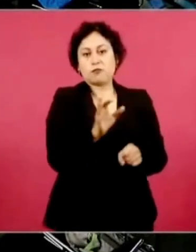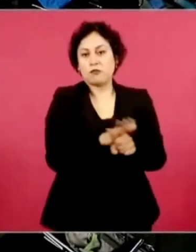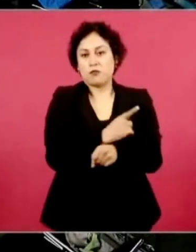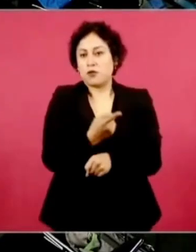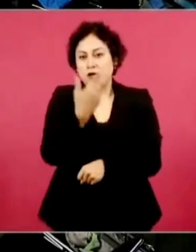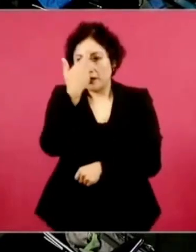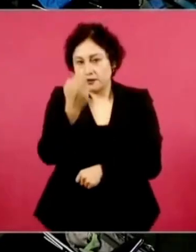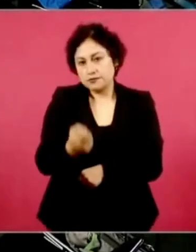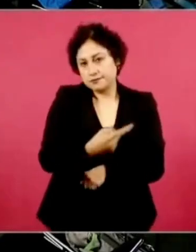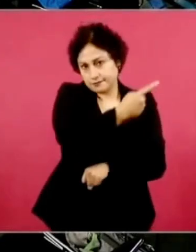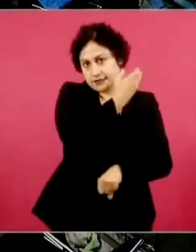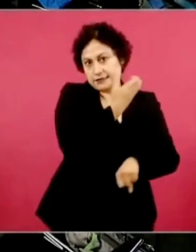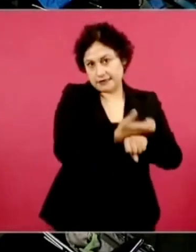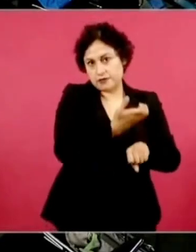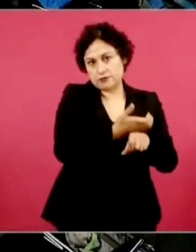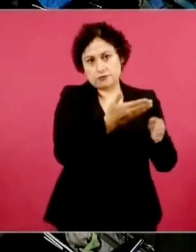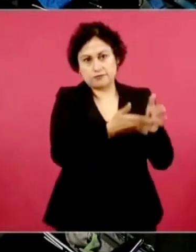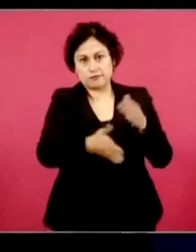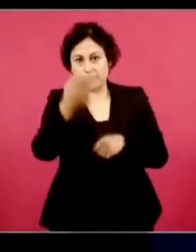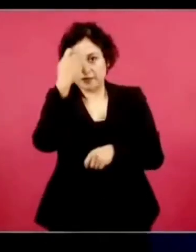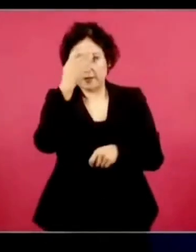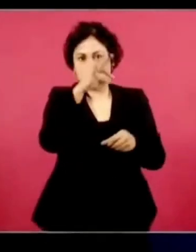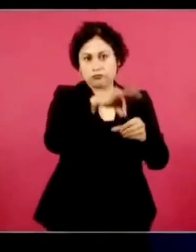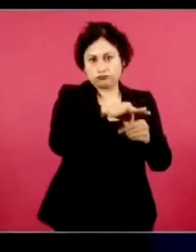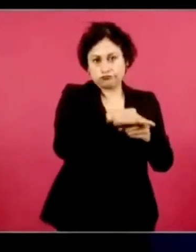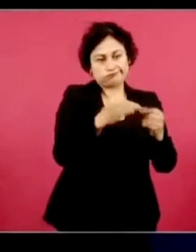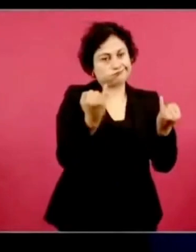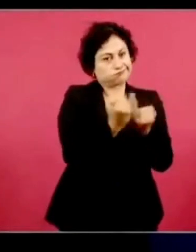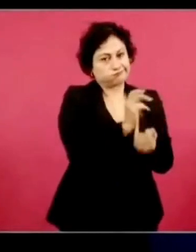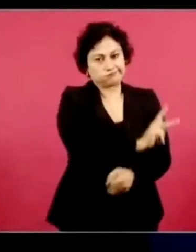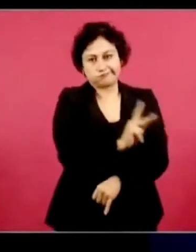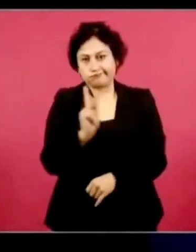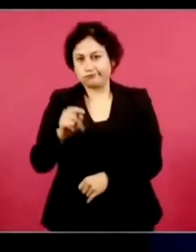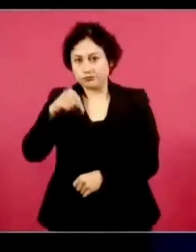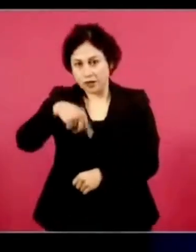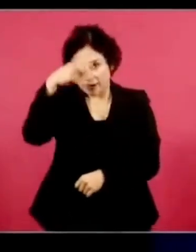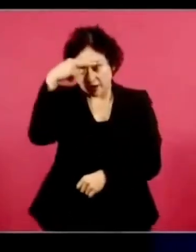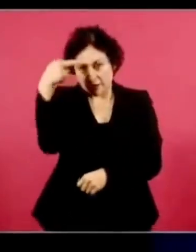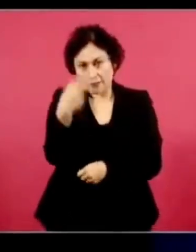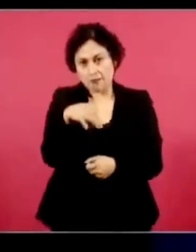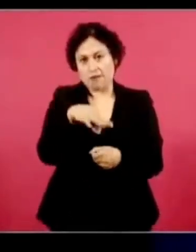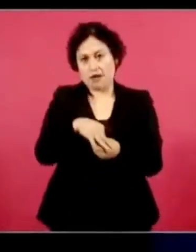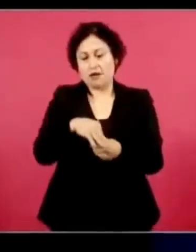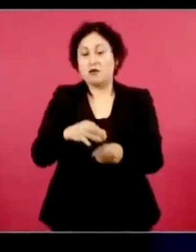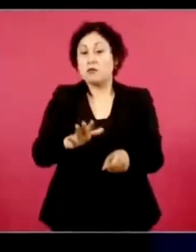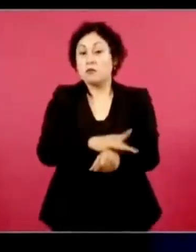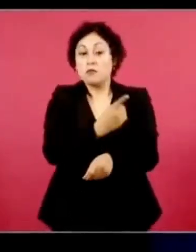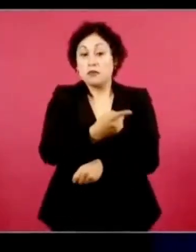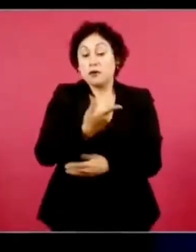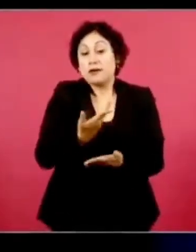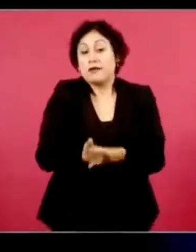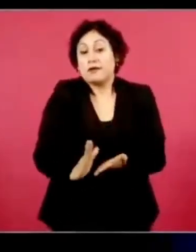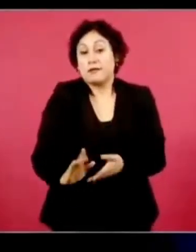en México. Y más porque además en Estados Unidos mucho de estas